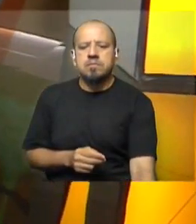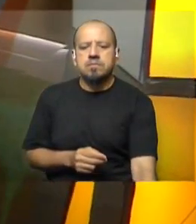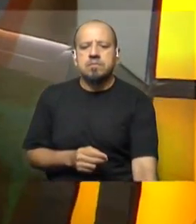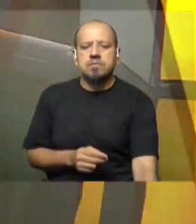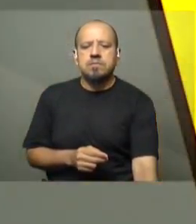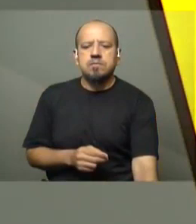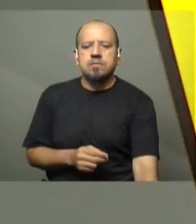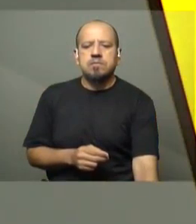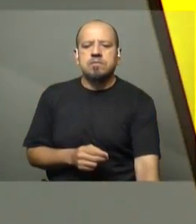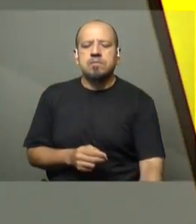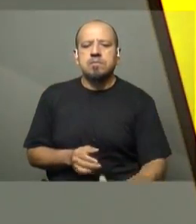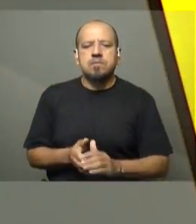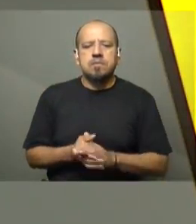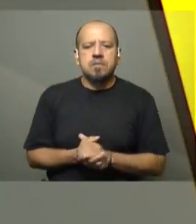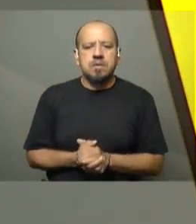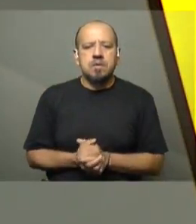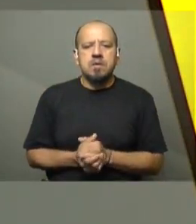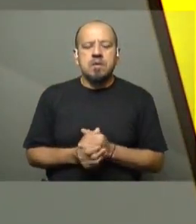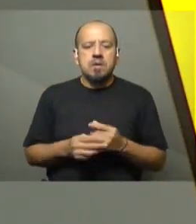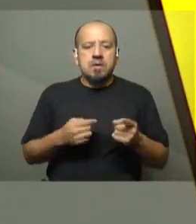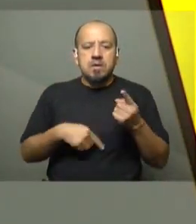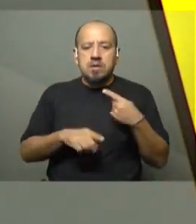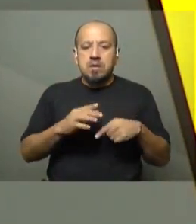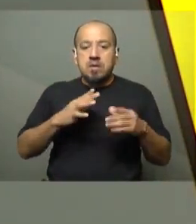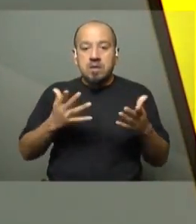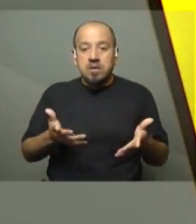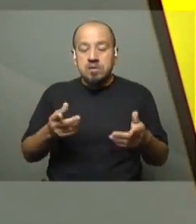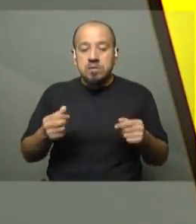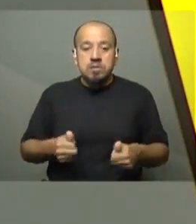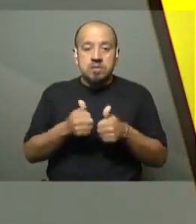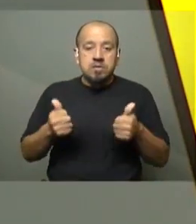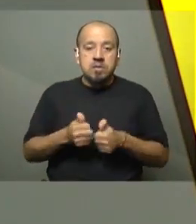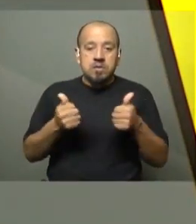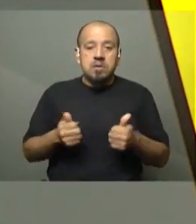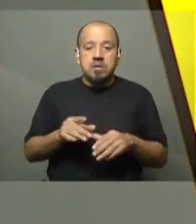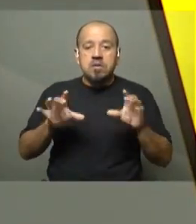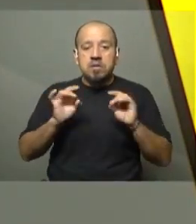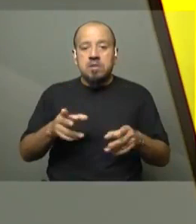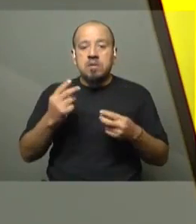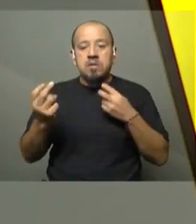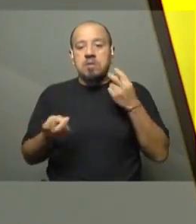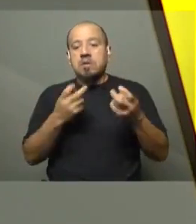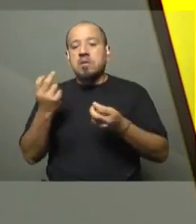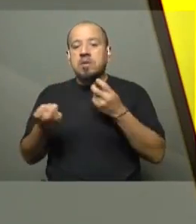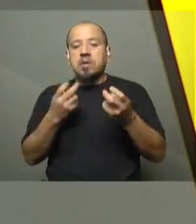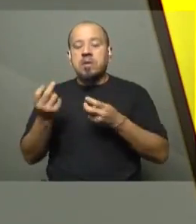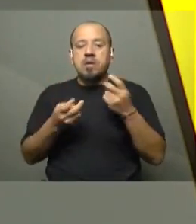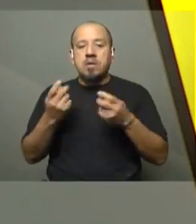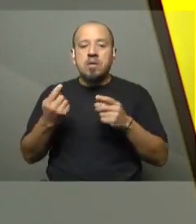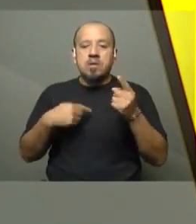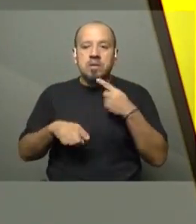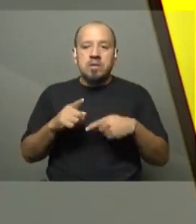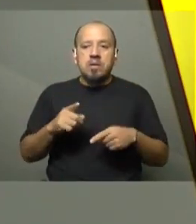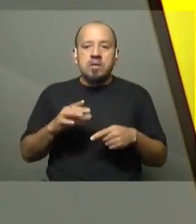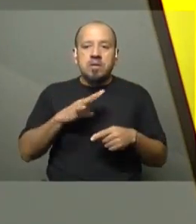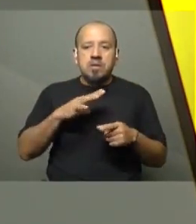Lo dijiste varias veces, Daniela, es como contraintuitivo, ¿no? Una actividad que uno, bueno, solo usa el viento como energía que se desliza, sin embargo,